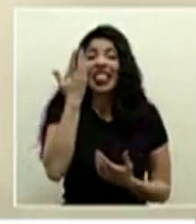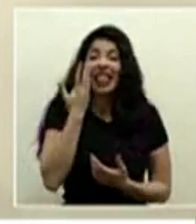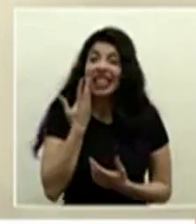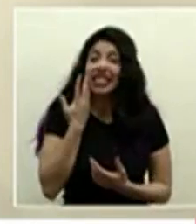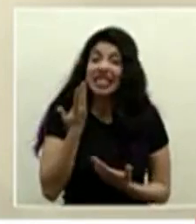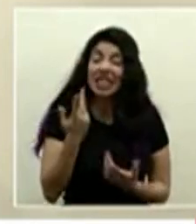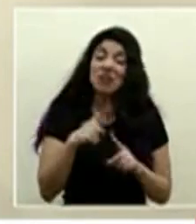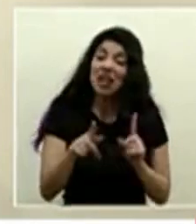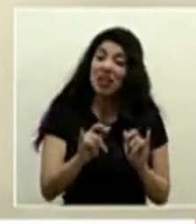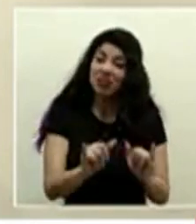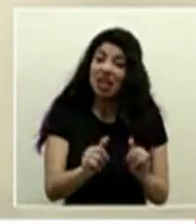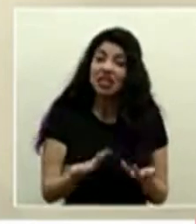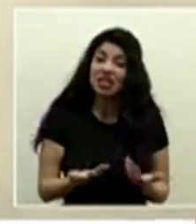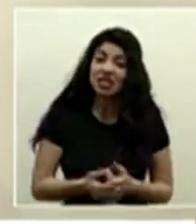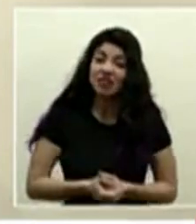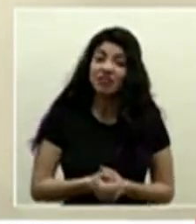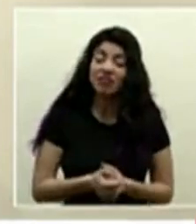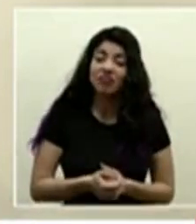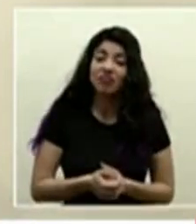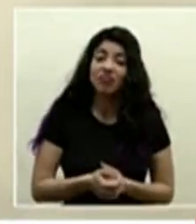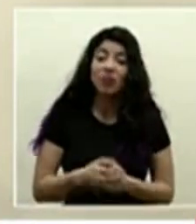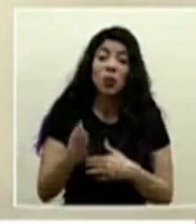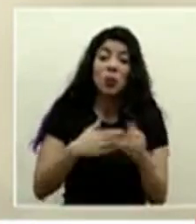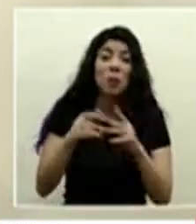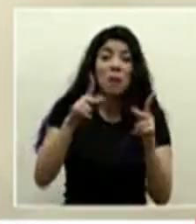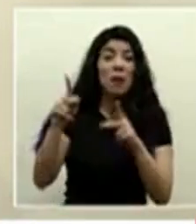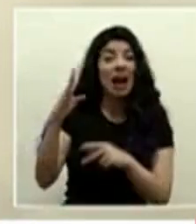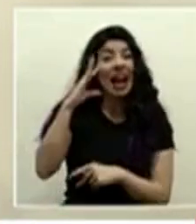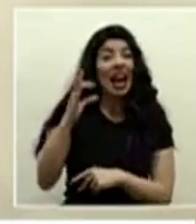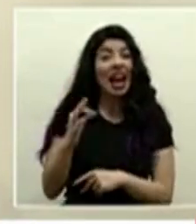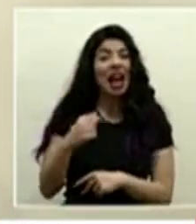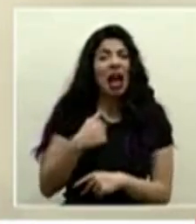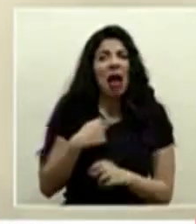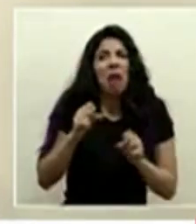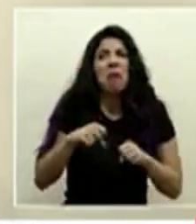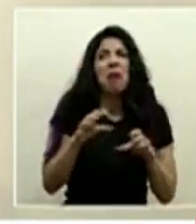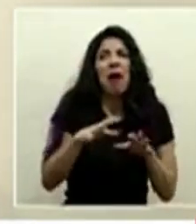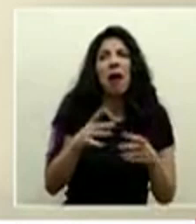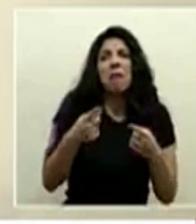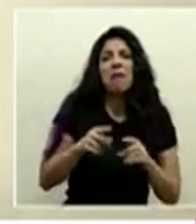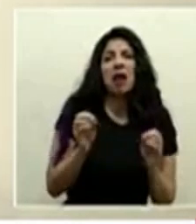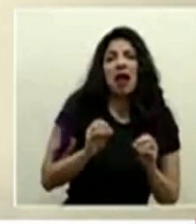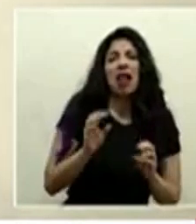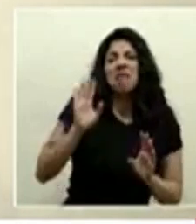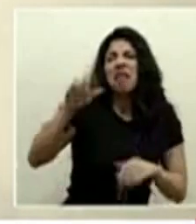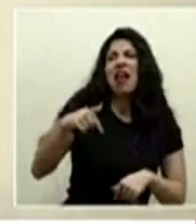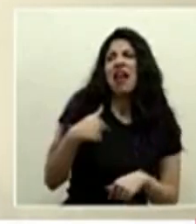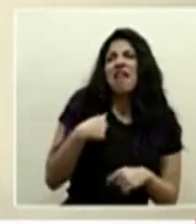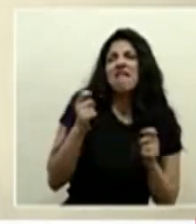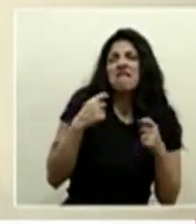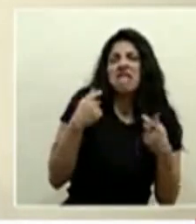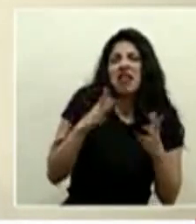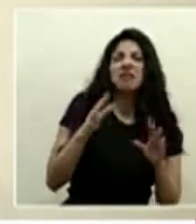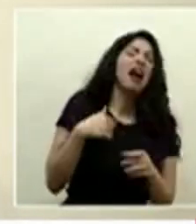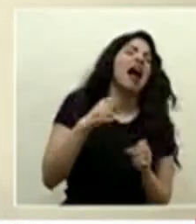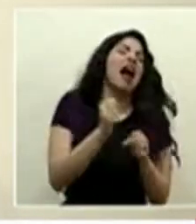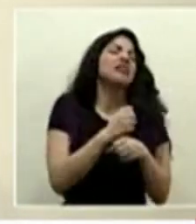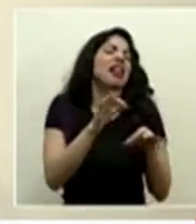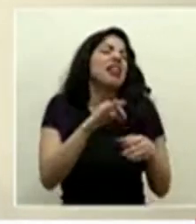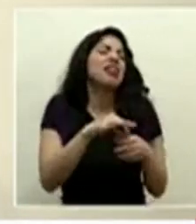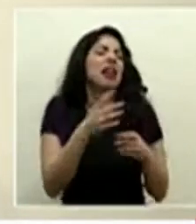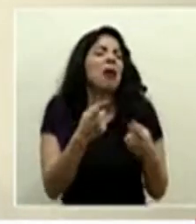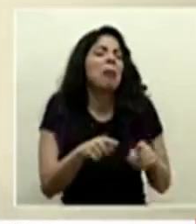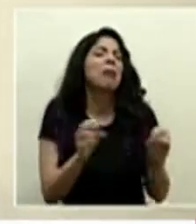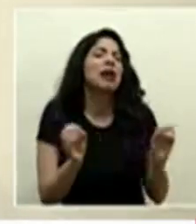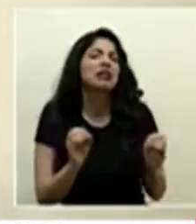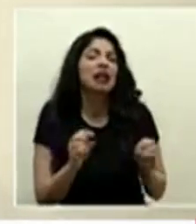decirlo pero así es y todos aquellos que piensan que se pueden salir con la suya y que no va a pasar nada yo hago la fiesta hago el té eso no importa eso no va